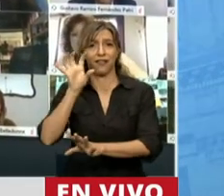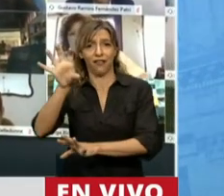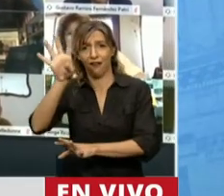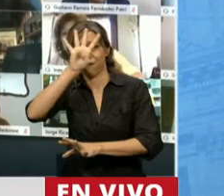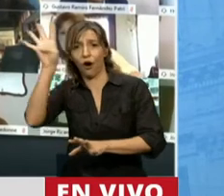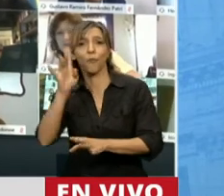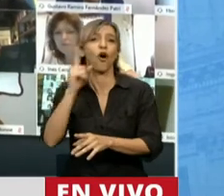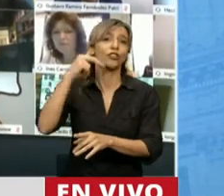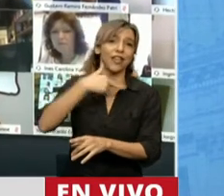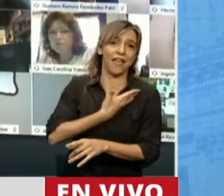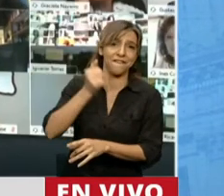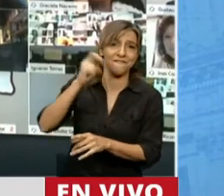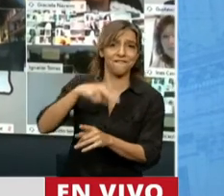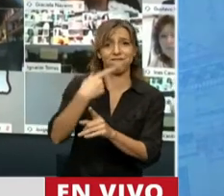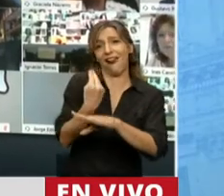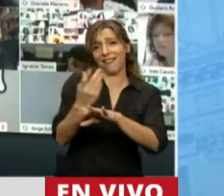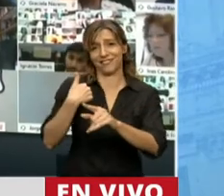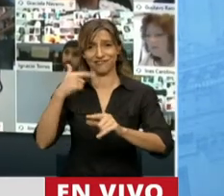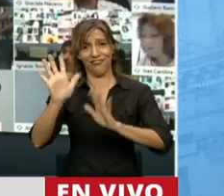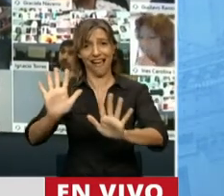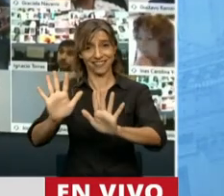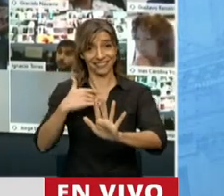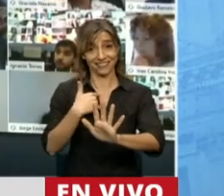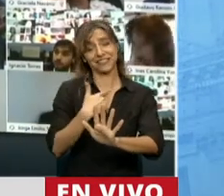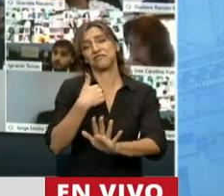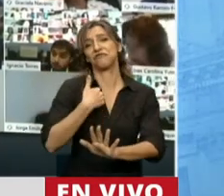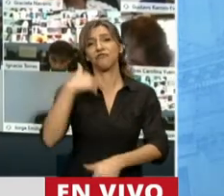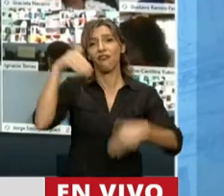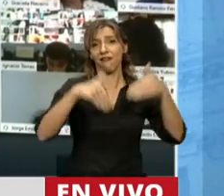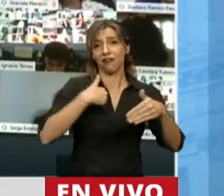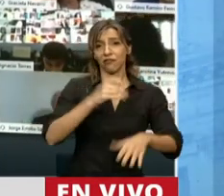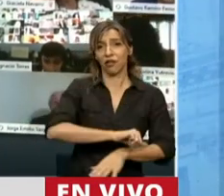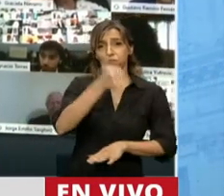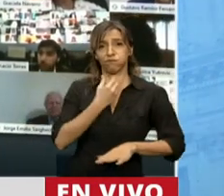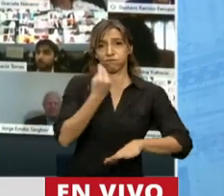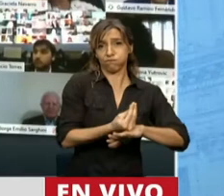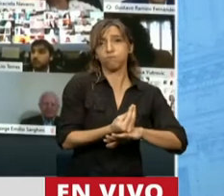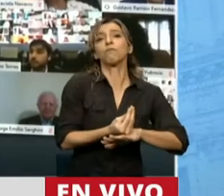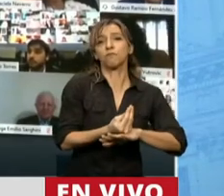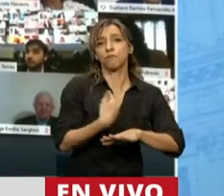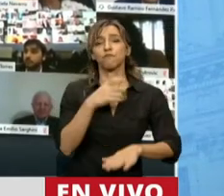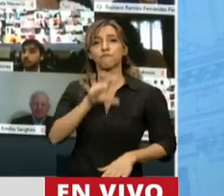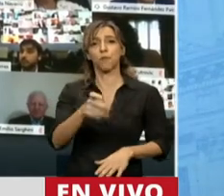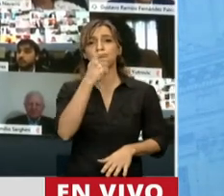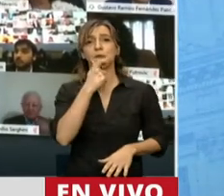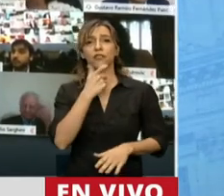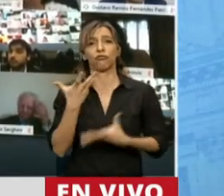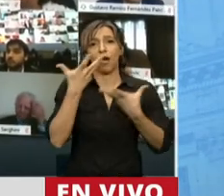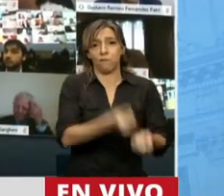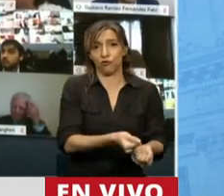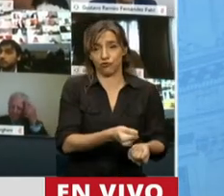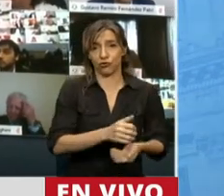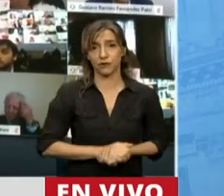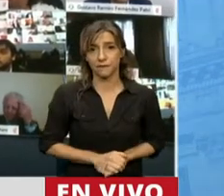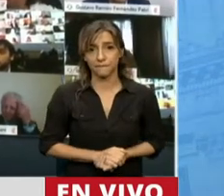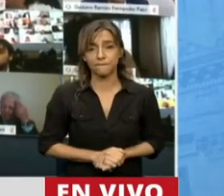Lo que no dicen es que gané las elecciones y que llevamos adelante todas las reformas con el apoyo de los mendocinos. Realmente como